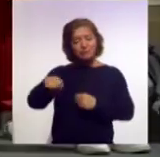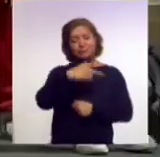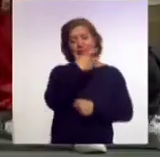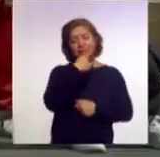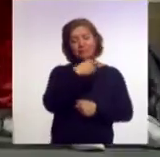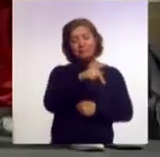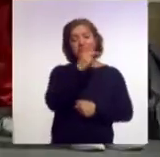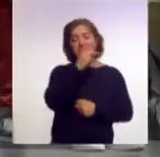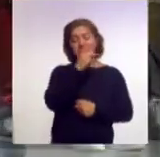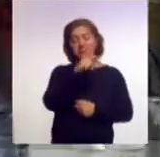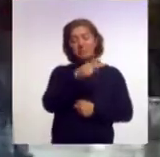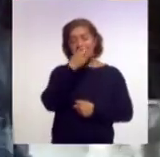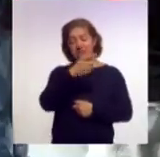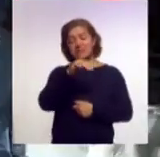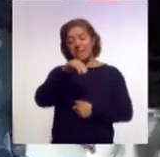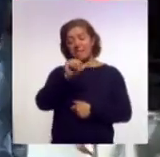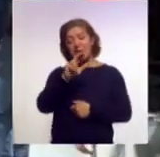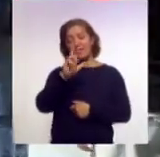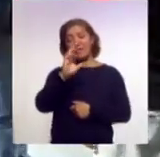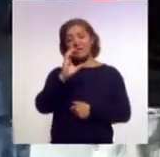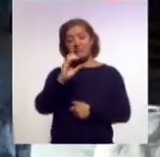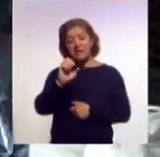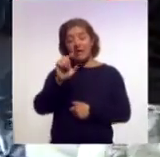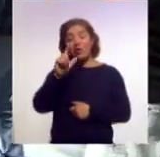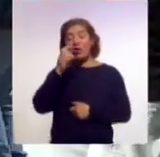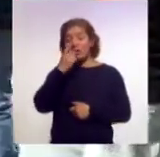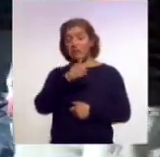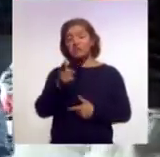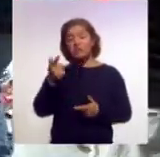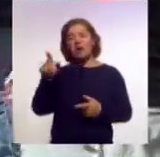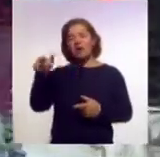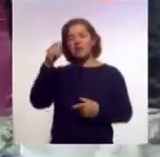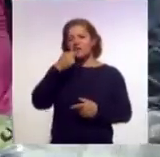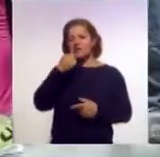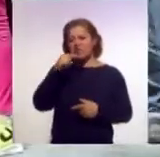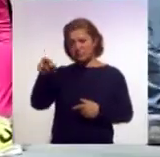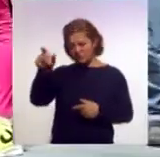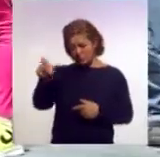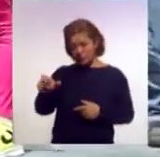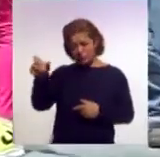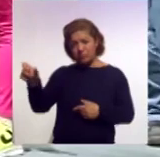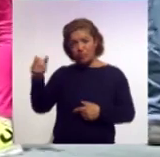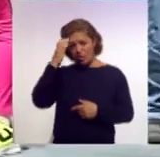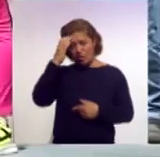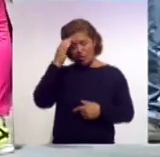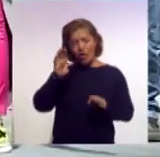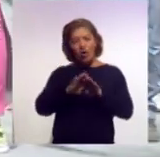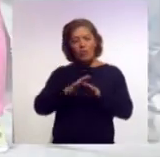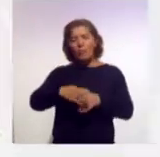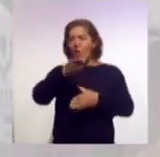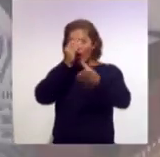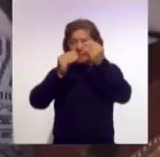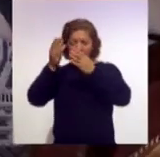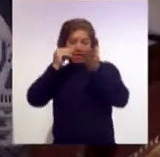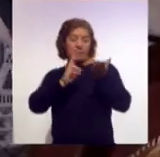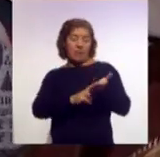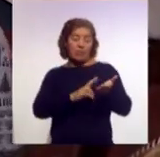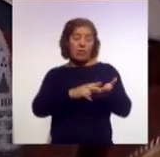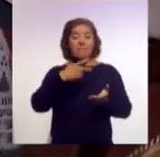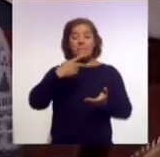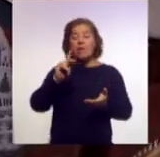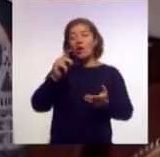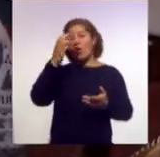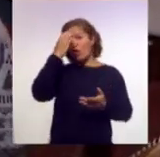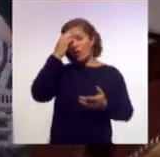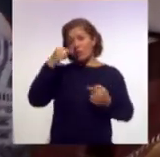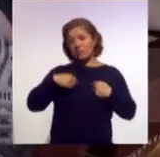Aguilar, dijo que esto permite que los niños conozcan sus habilidades artísticas y al mismo tiempo aprendan valores. Creo que es la primera vez que